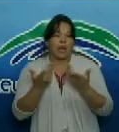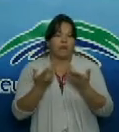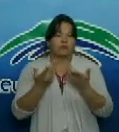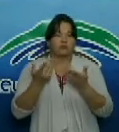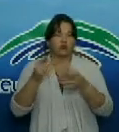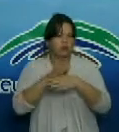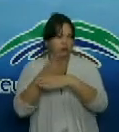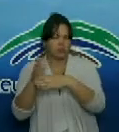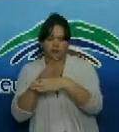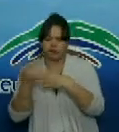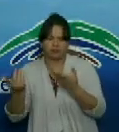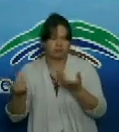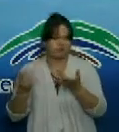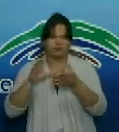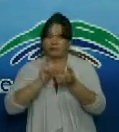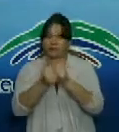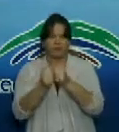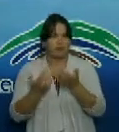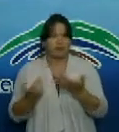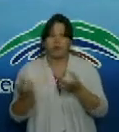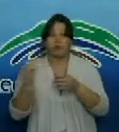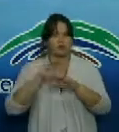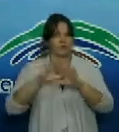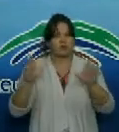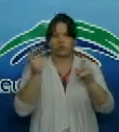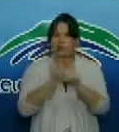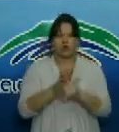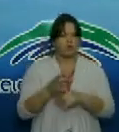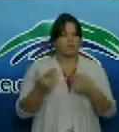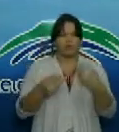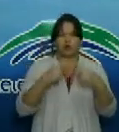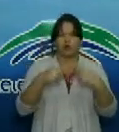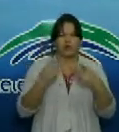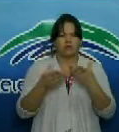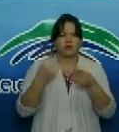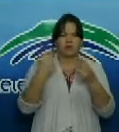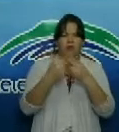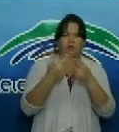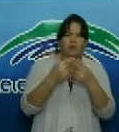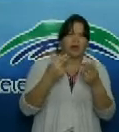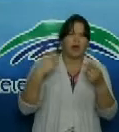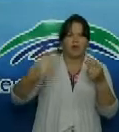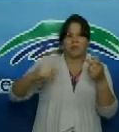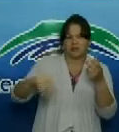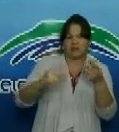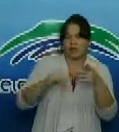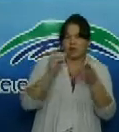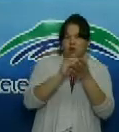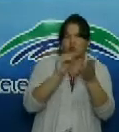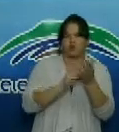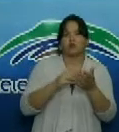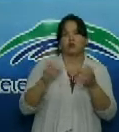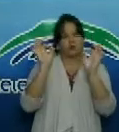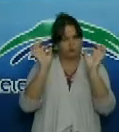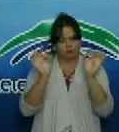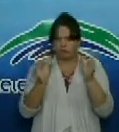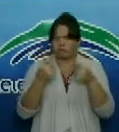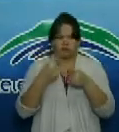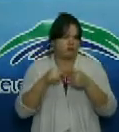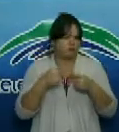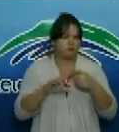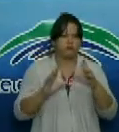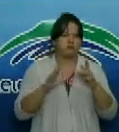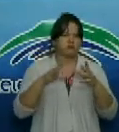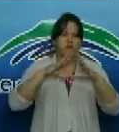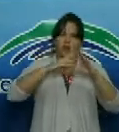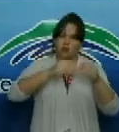los entrenamientos en Europa por lo tanto ya va tomando rumbo la actividad deportiva poco a poco en el